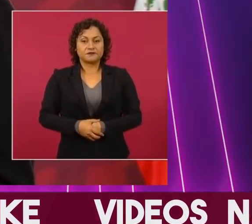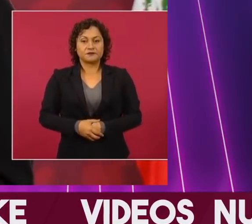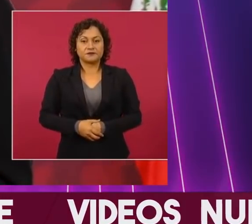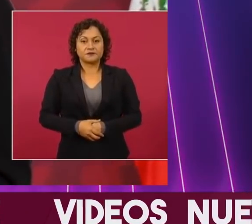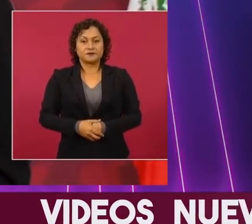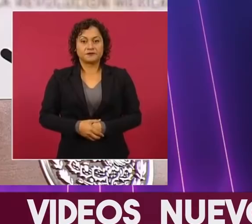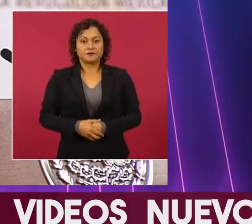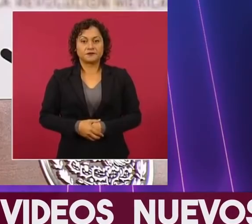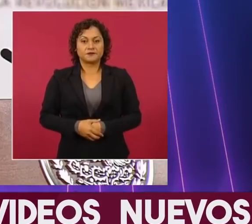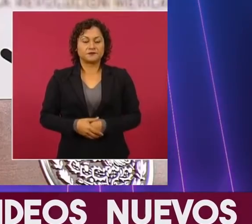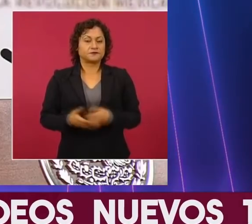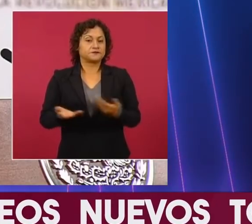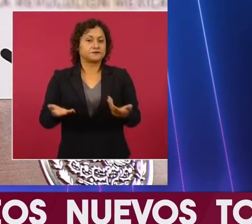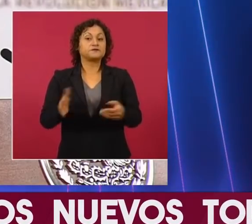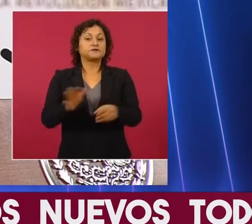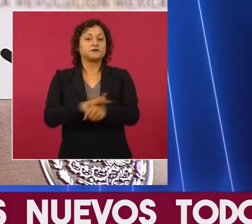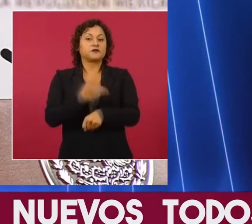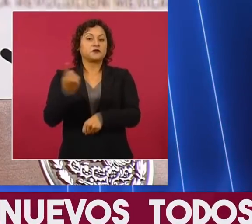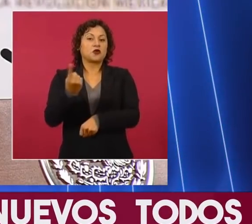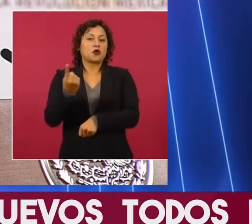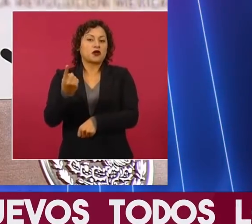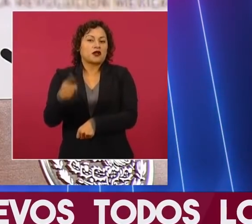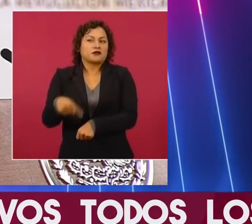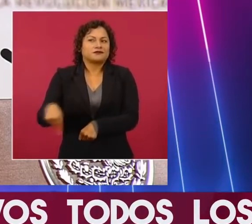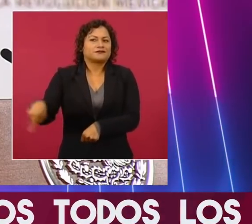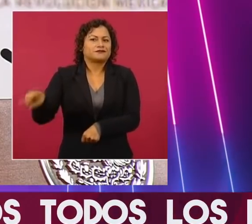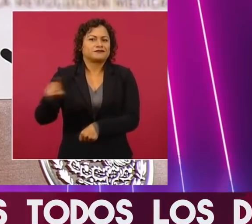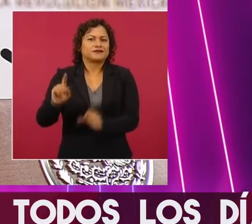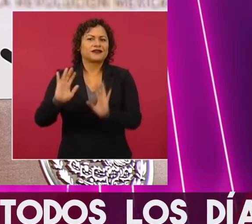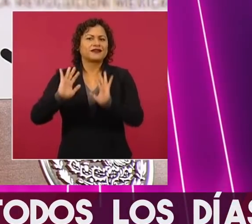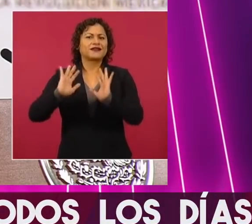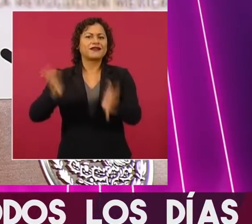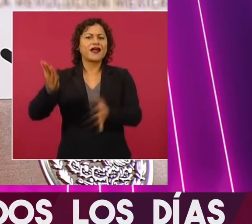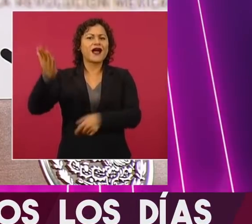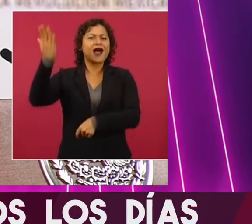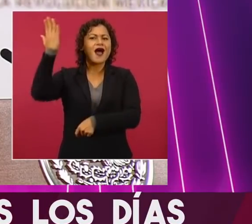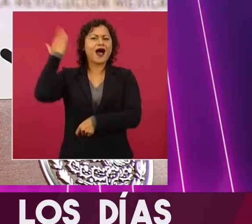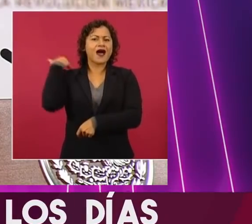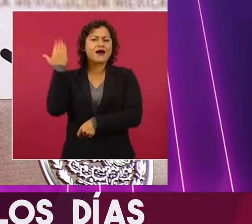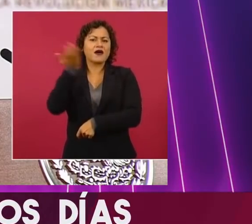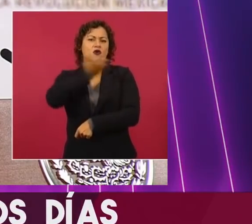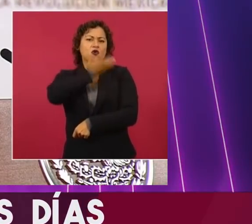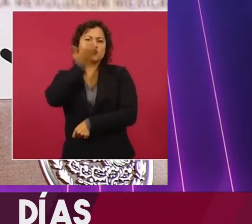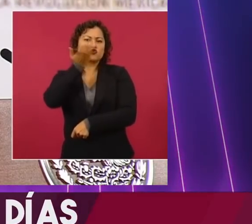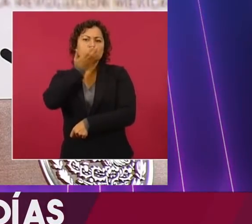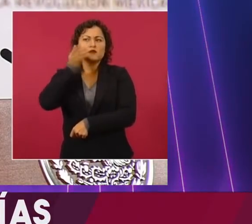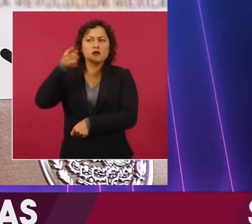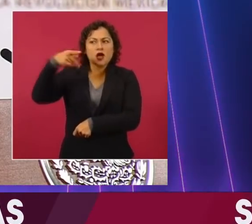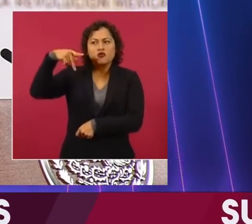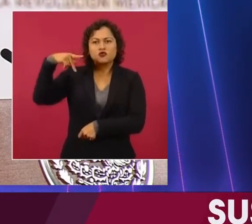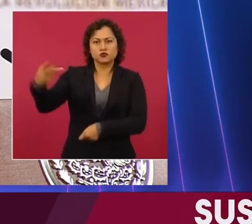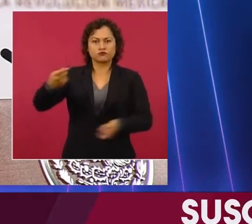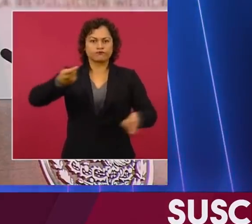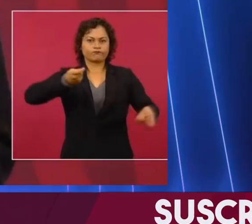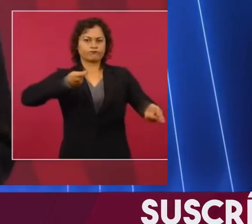porque se acostumbraron a mandar, tenían el privilegio de mandar.